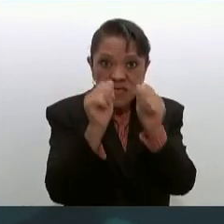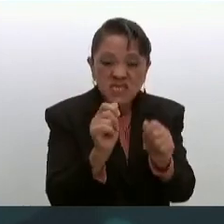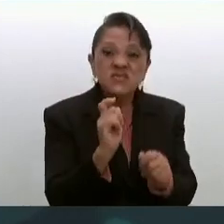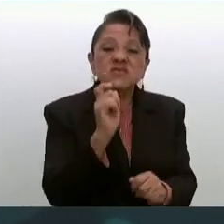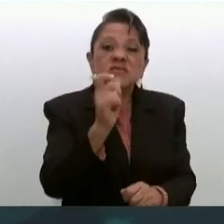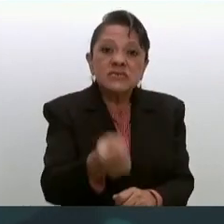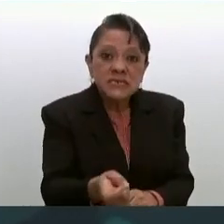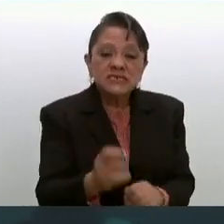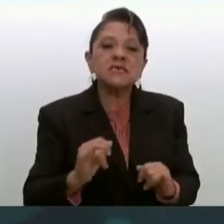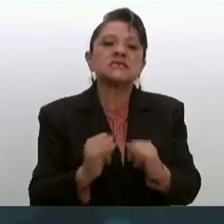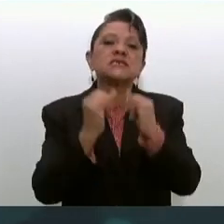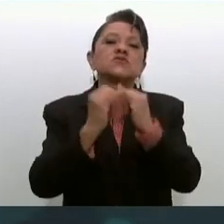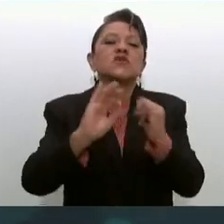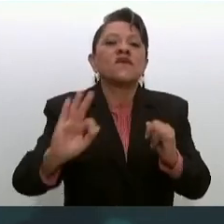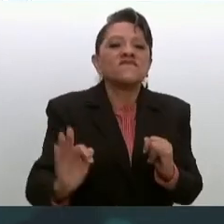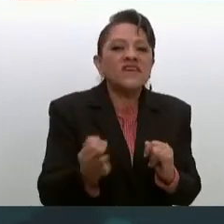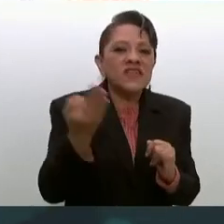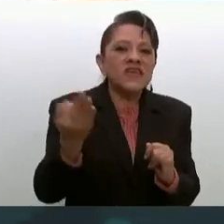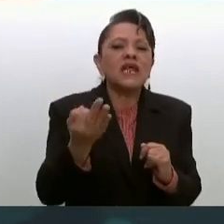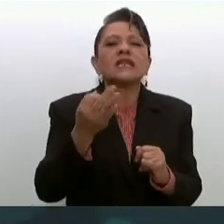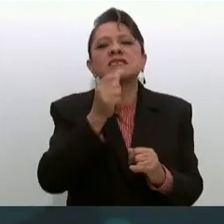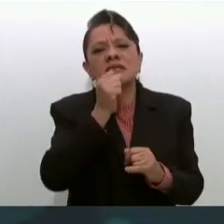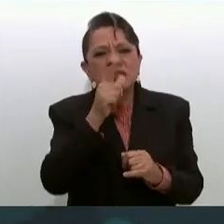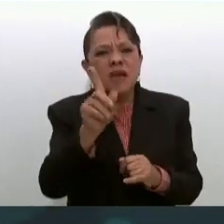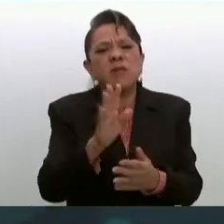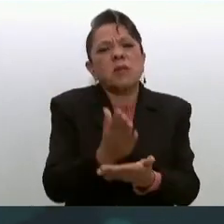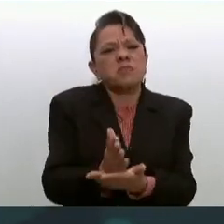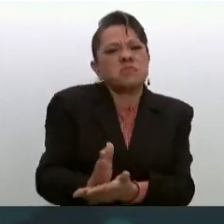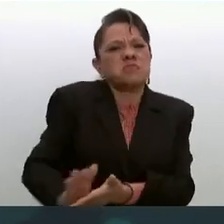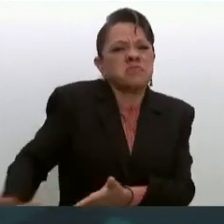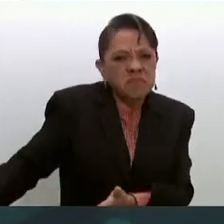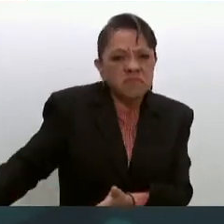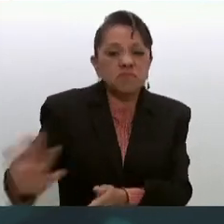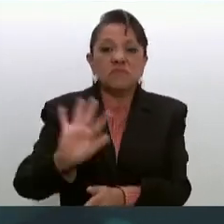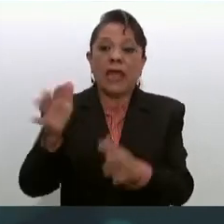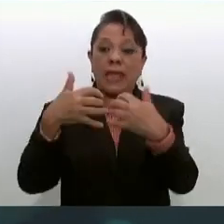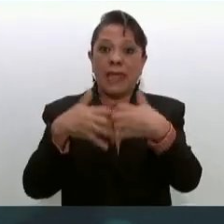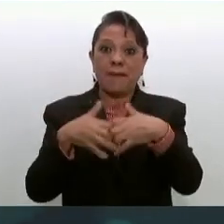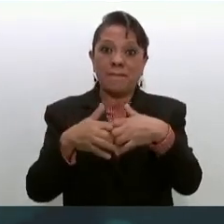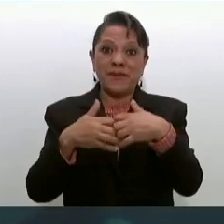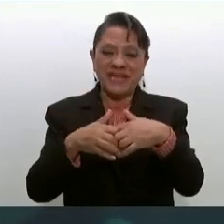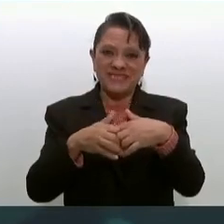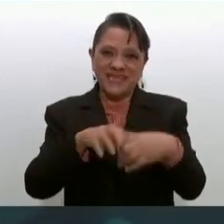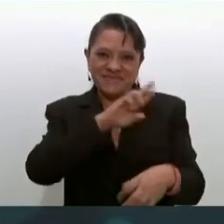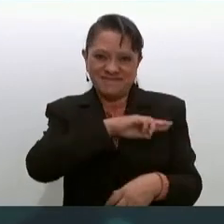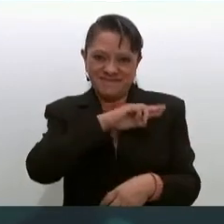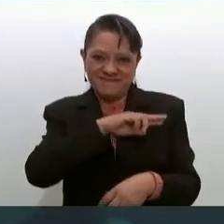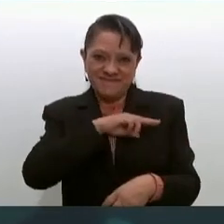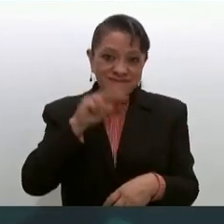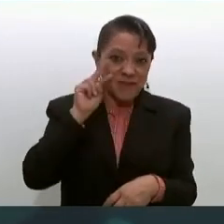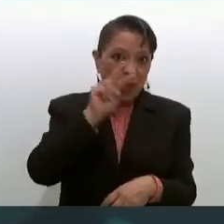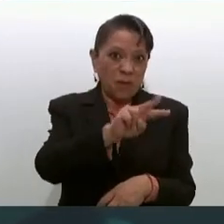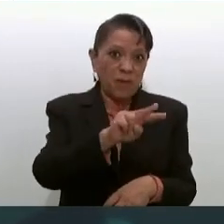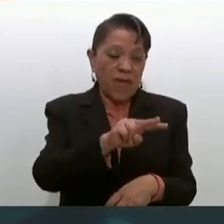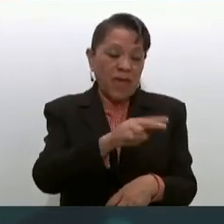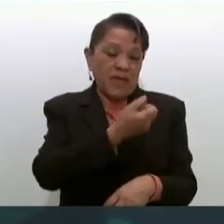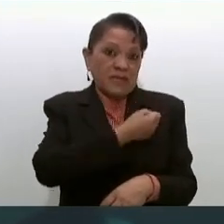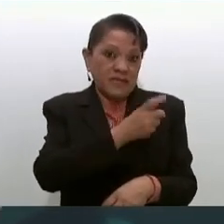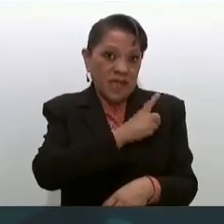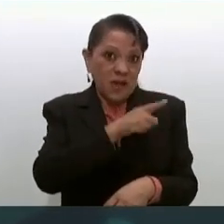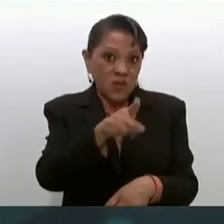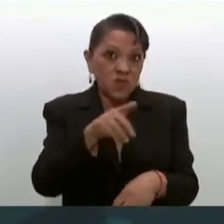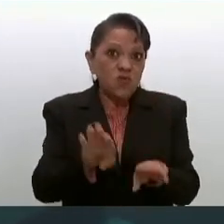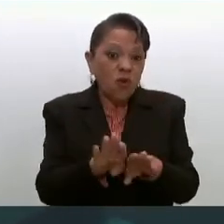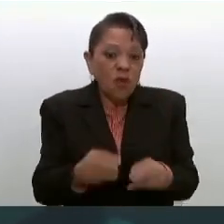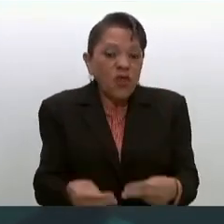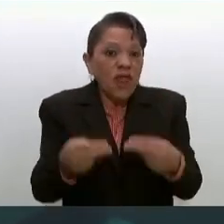instituciones federales, y hacer a un lado a las empresas que ven la salud de la gente como negocio. Segundo, que sea centralizado.